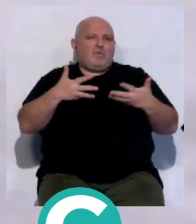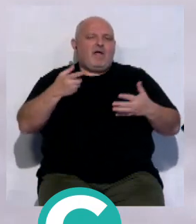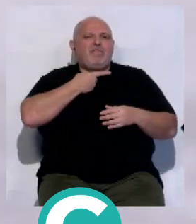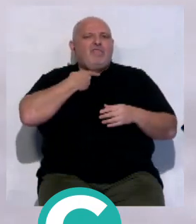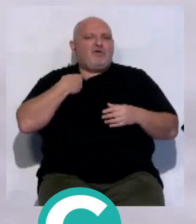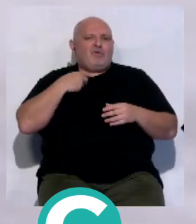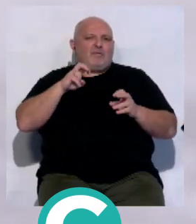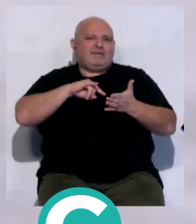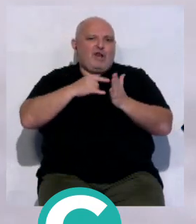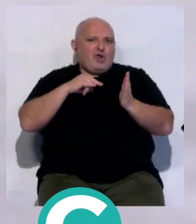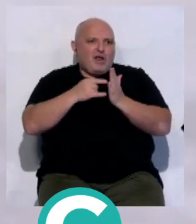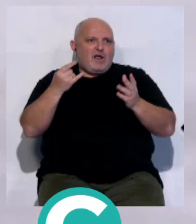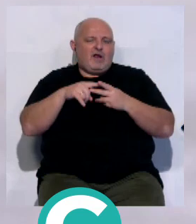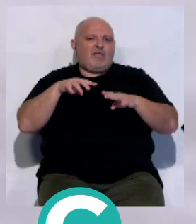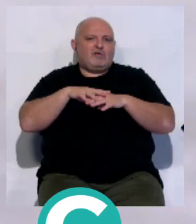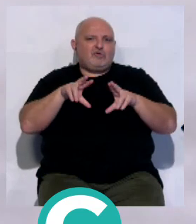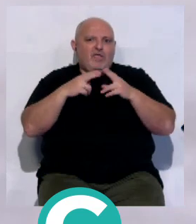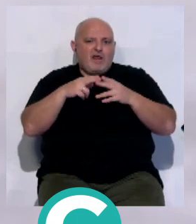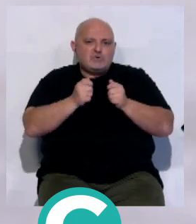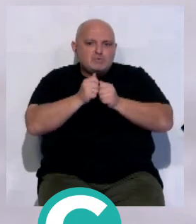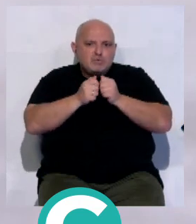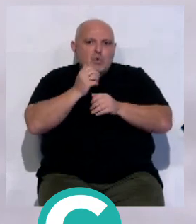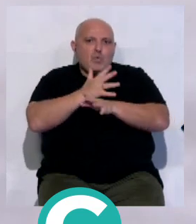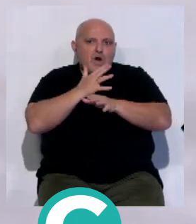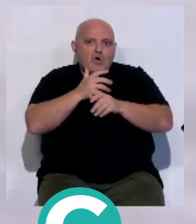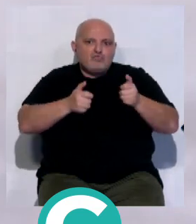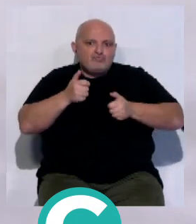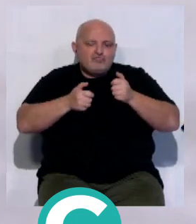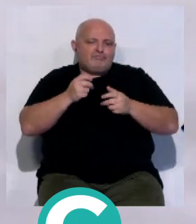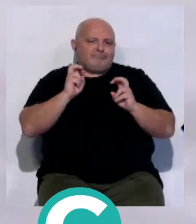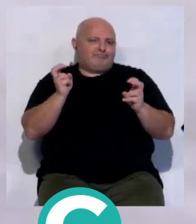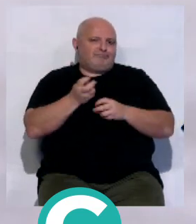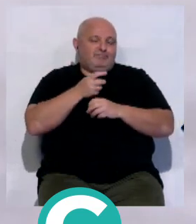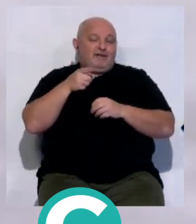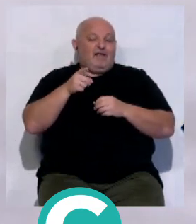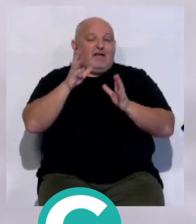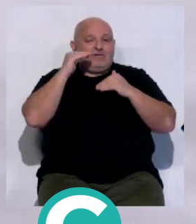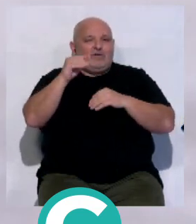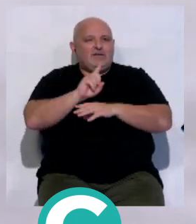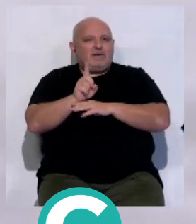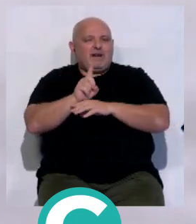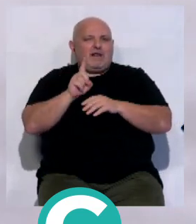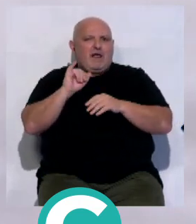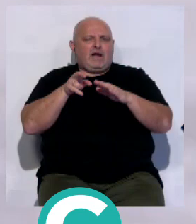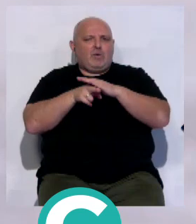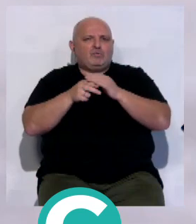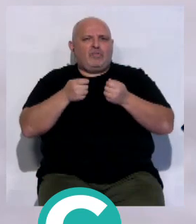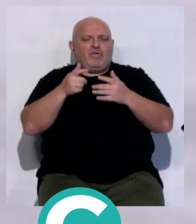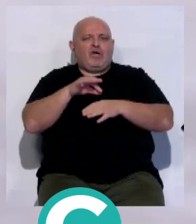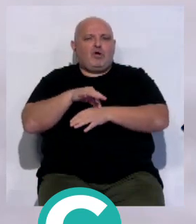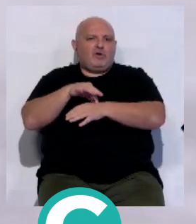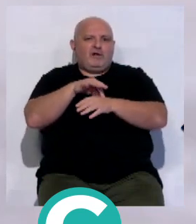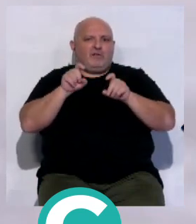adicciones a nuevas tecnologías, a redes sociales o al juego. El servicio de atención temprana ofrecerá recursos para la